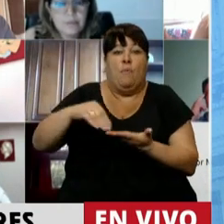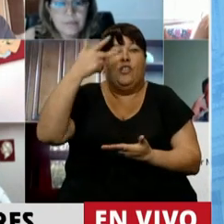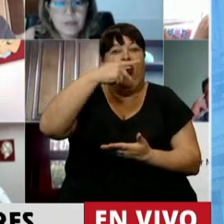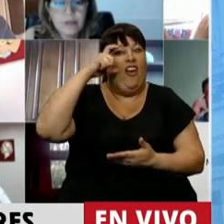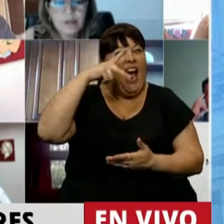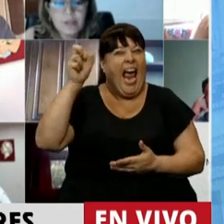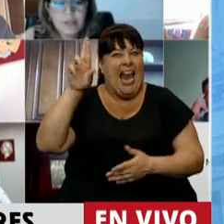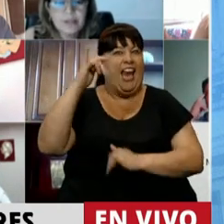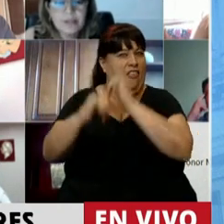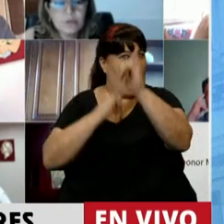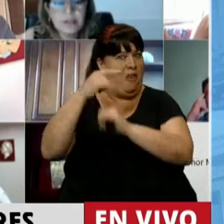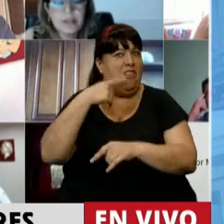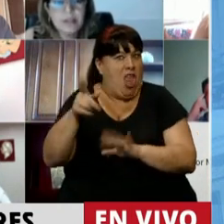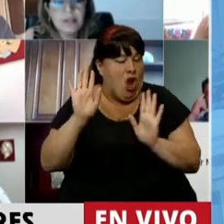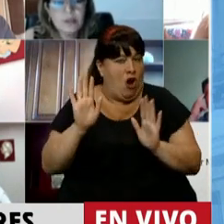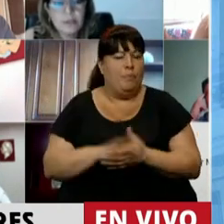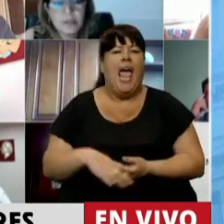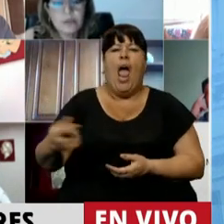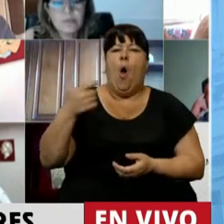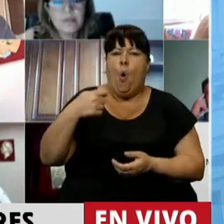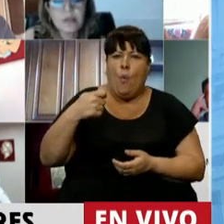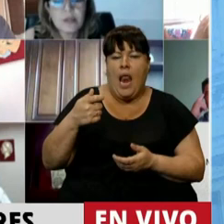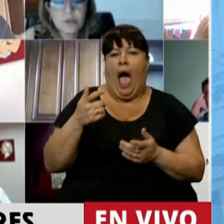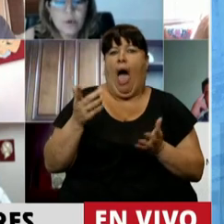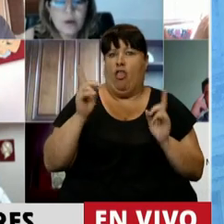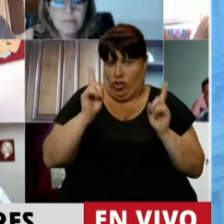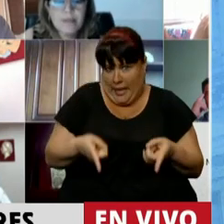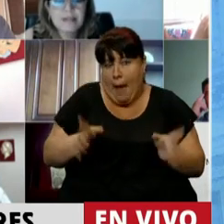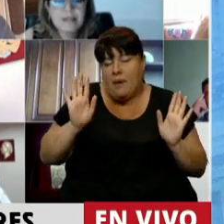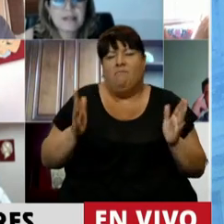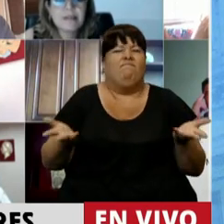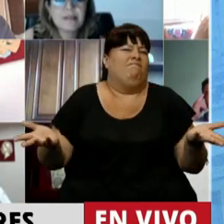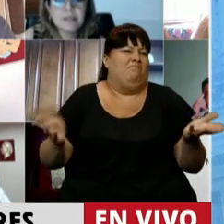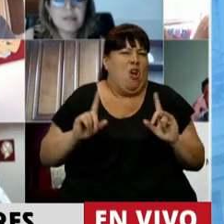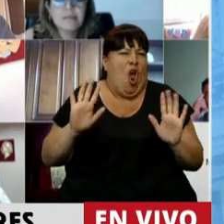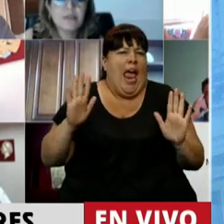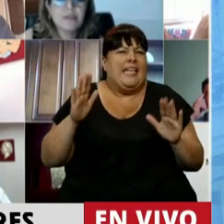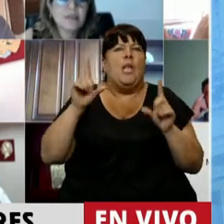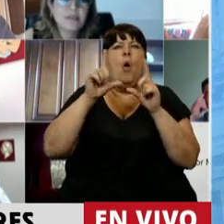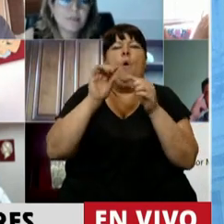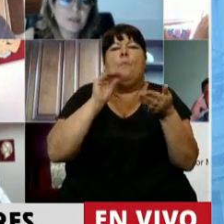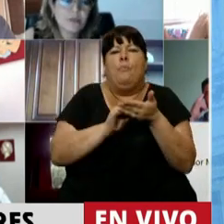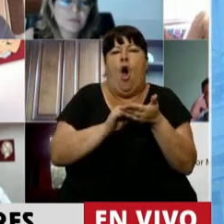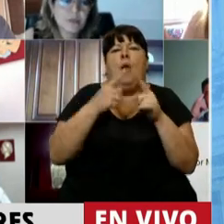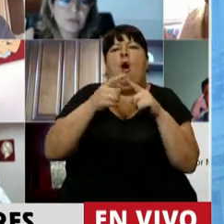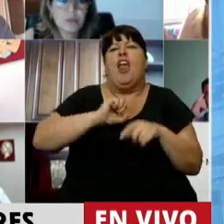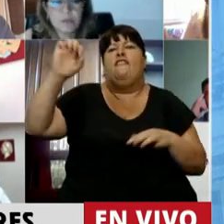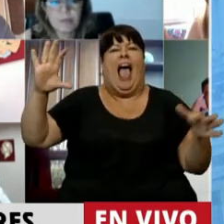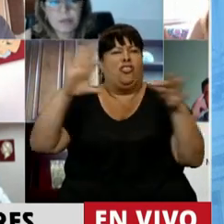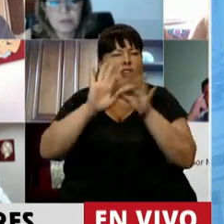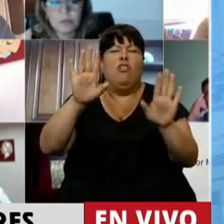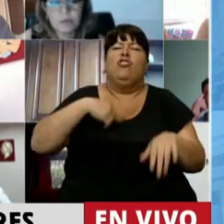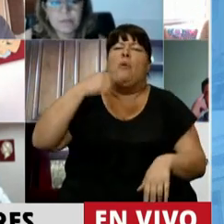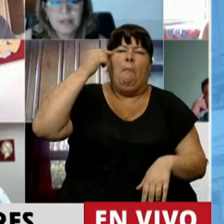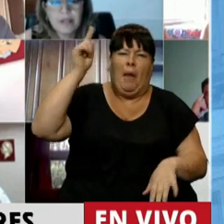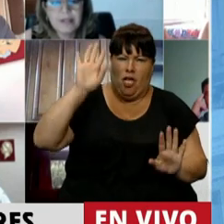Heller cuando informó, las jubilaciones por lo tanto también, entonces no hace falta poner una cláusula por inflación. Yo me